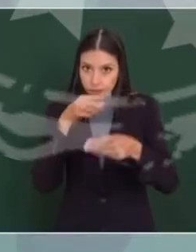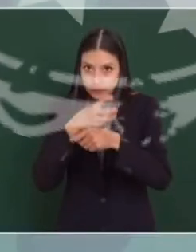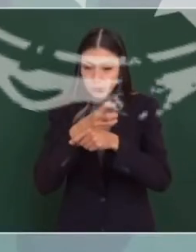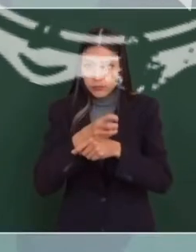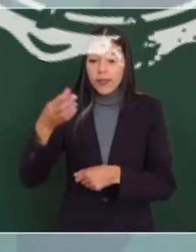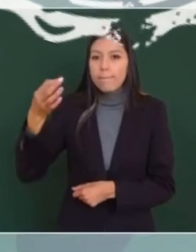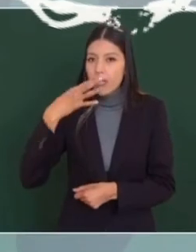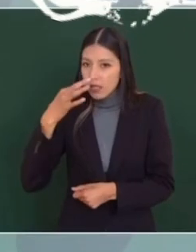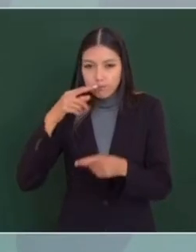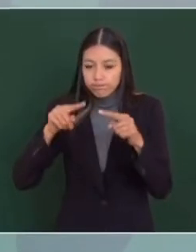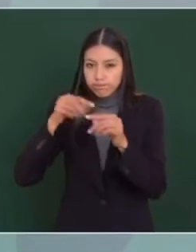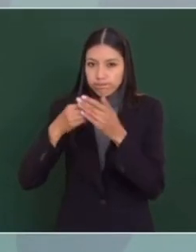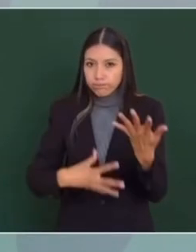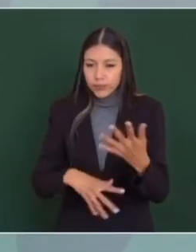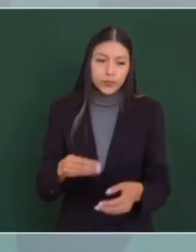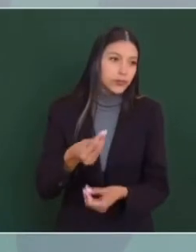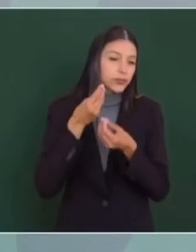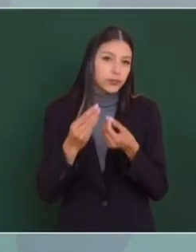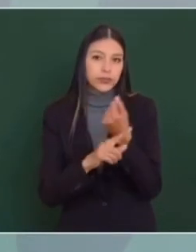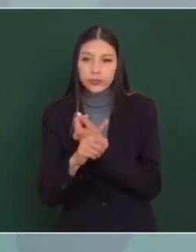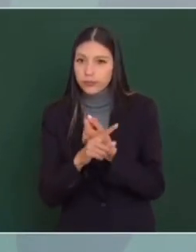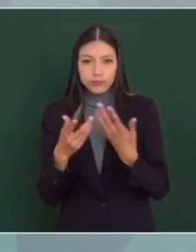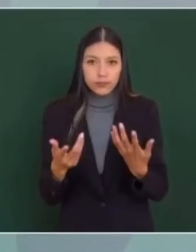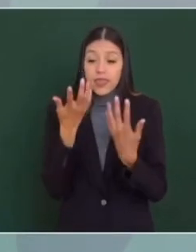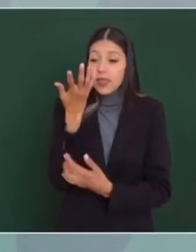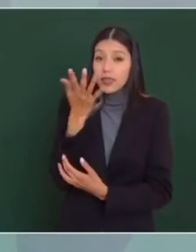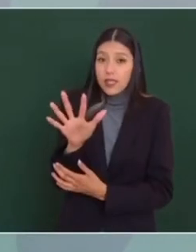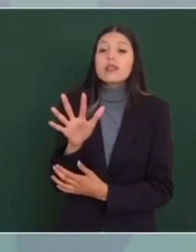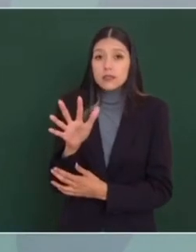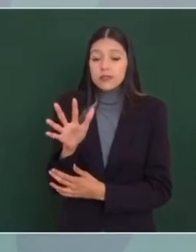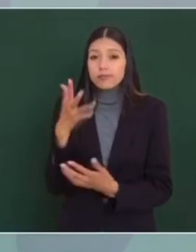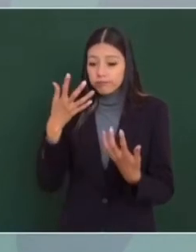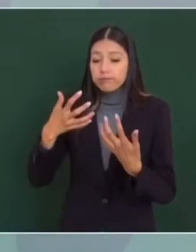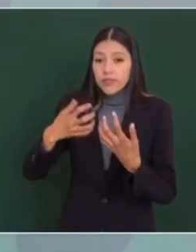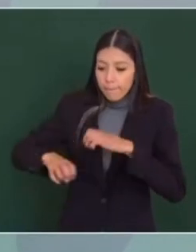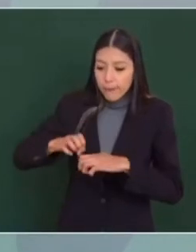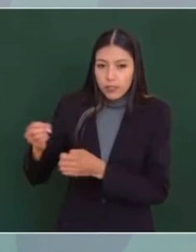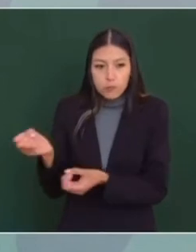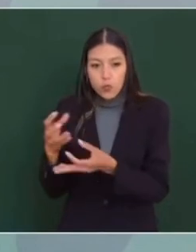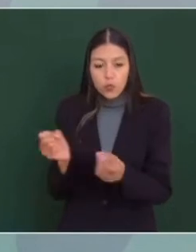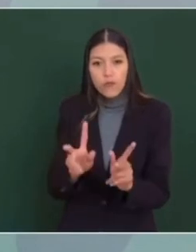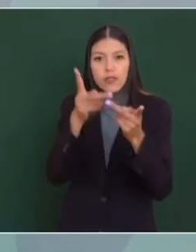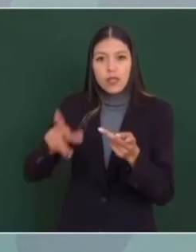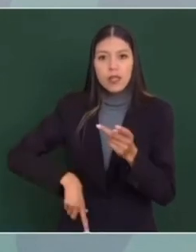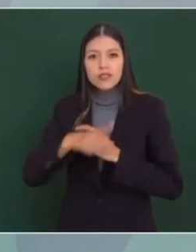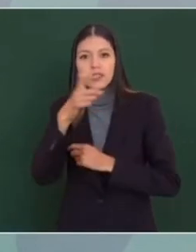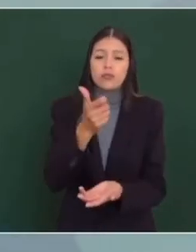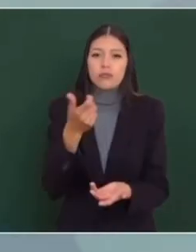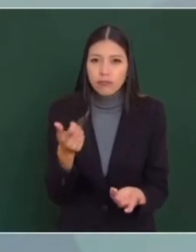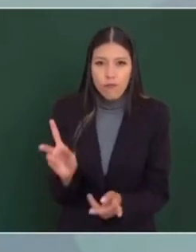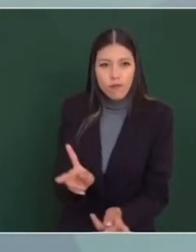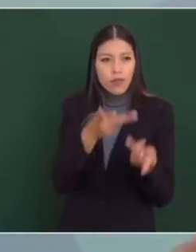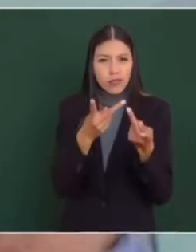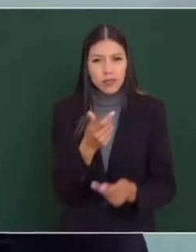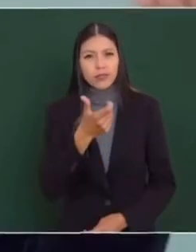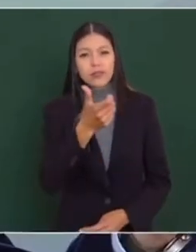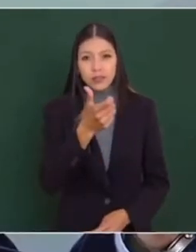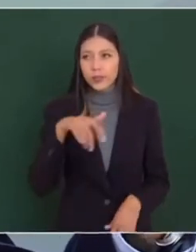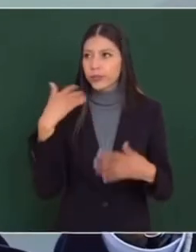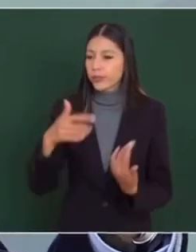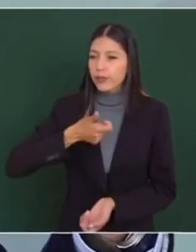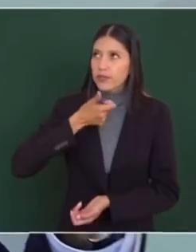Los medicamentos, una mafia, 10 distribuidoras le vendían al gobierno 100 mil millones de pesos a precios